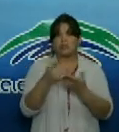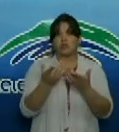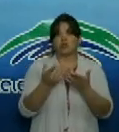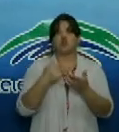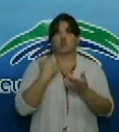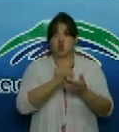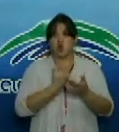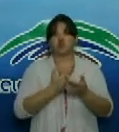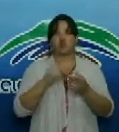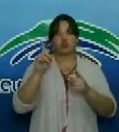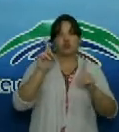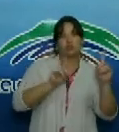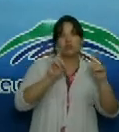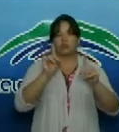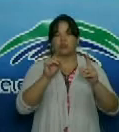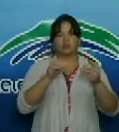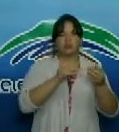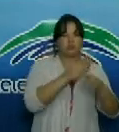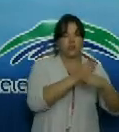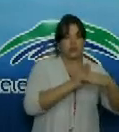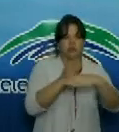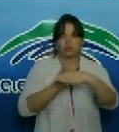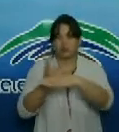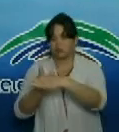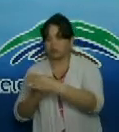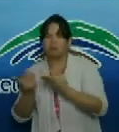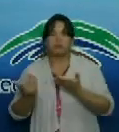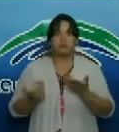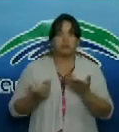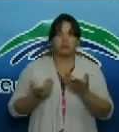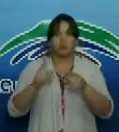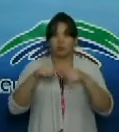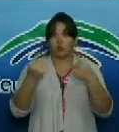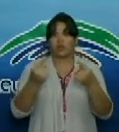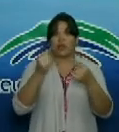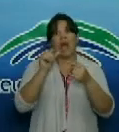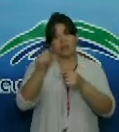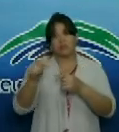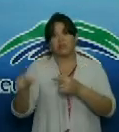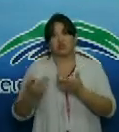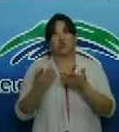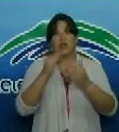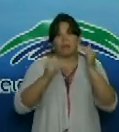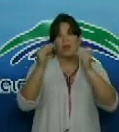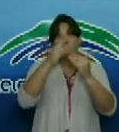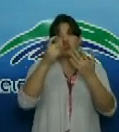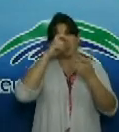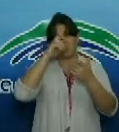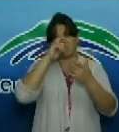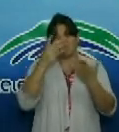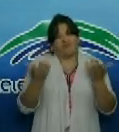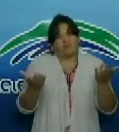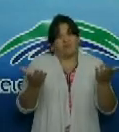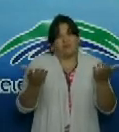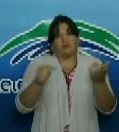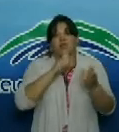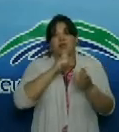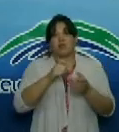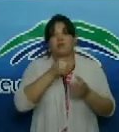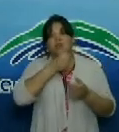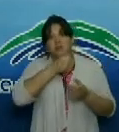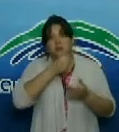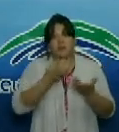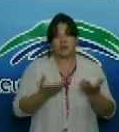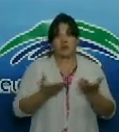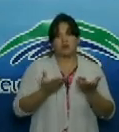intercalando para los módulos que se les están dando a las personas mayores de 65 años de edad aquí las ideas en pos